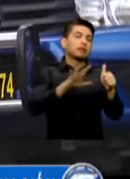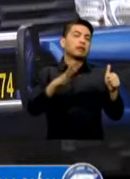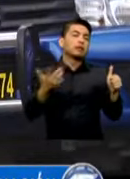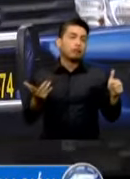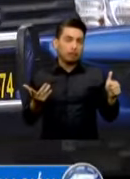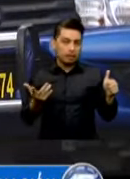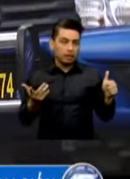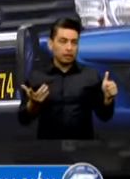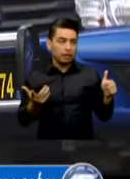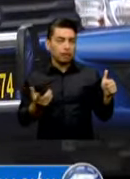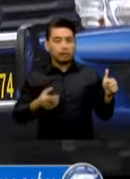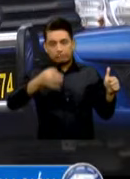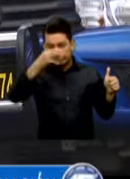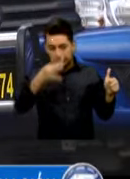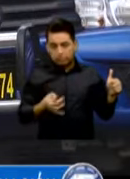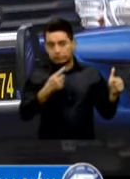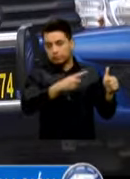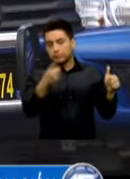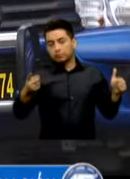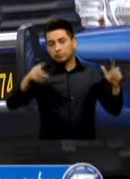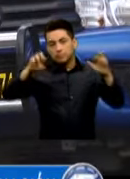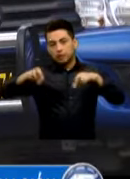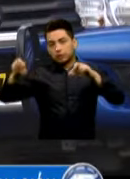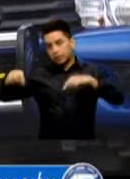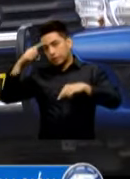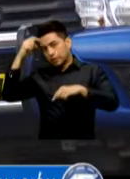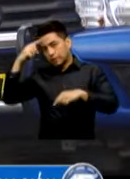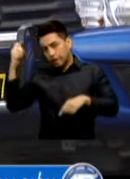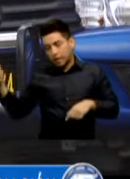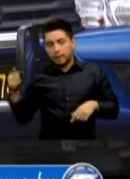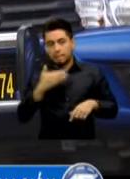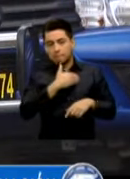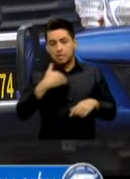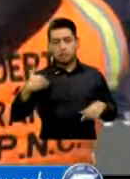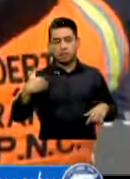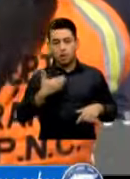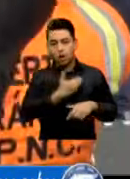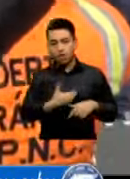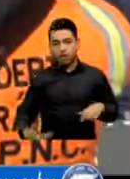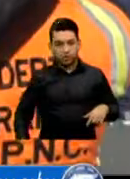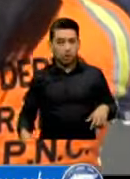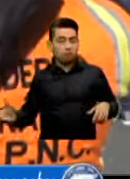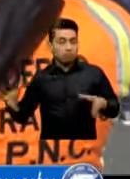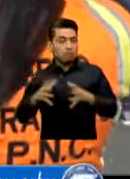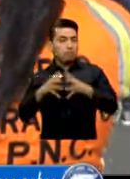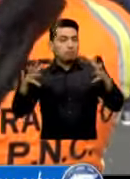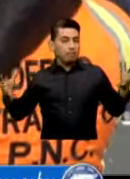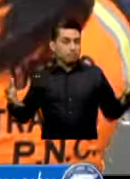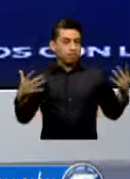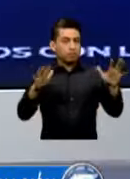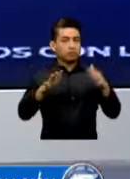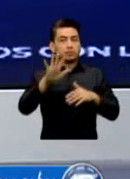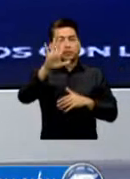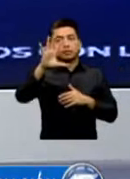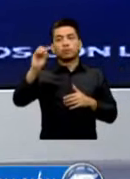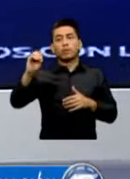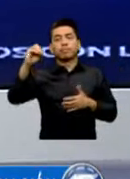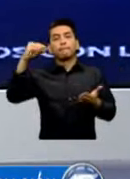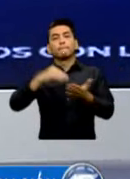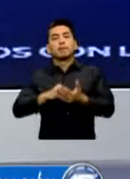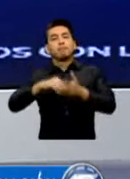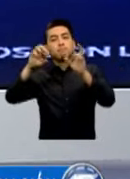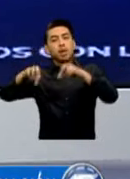dignificación Del personal El ministerio De gobernación Es un ministerio Muy grande Con aproximadamente 50 mil colaboradores